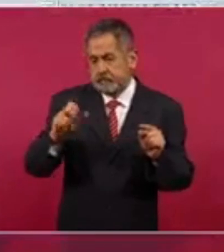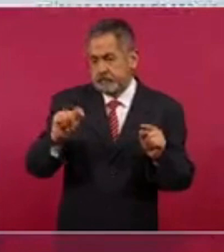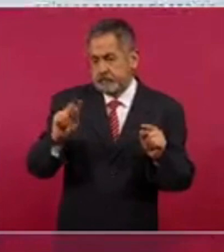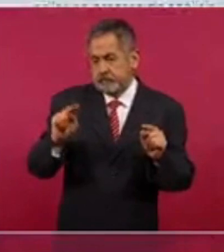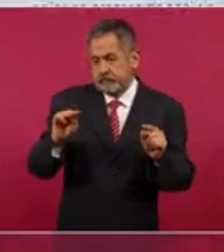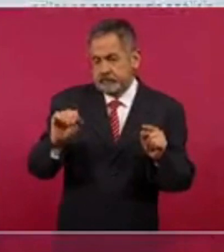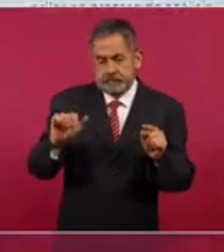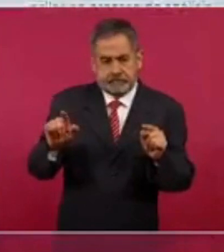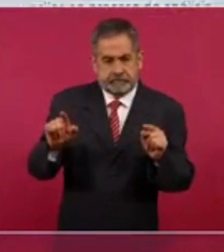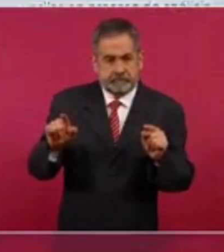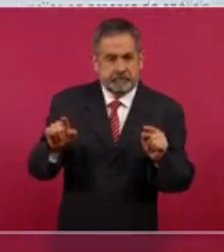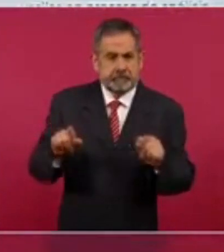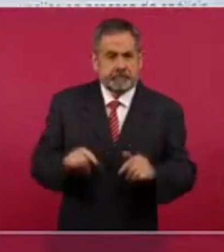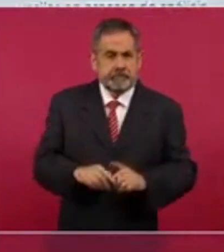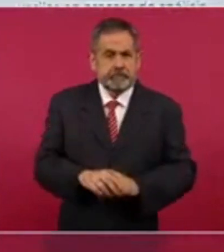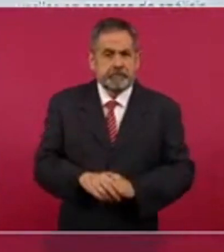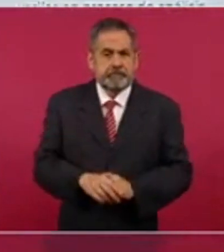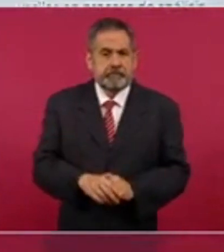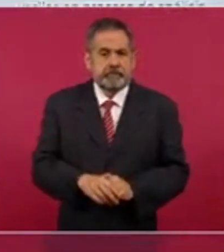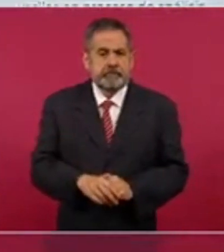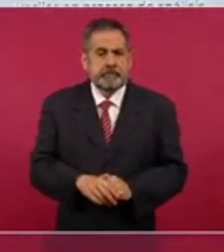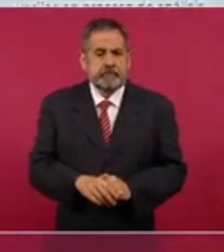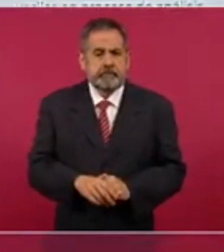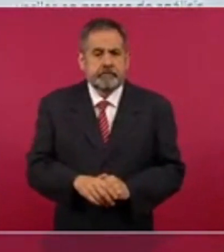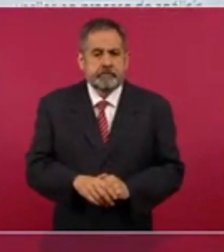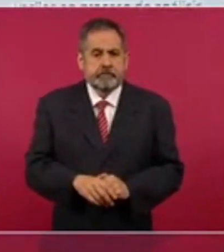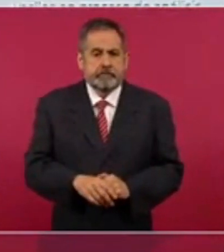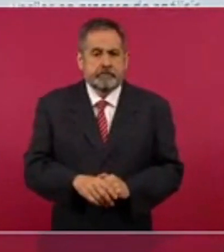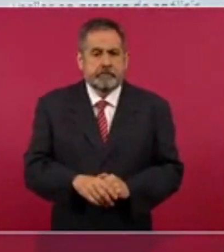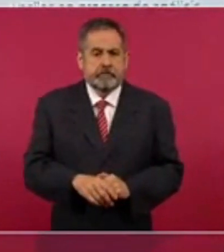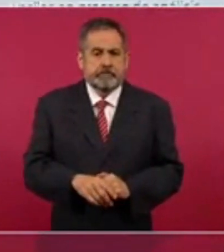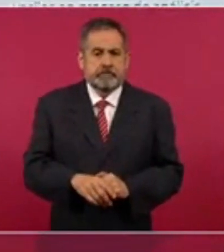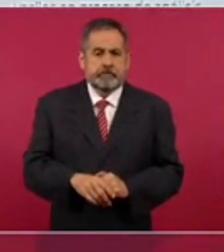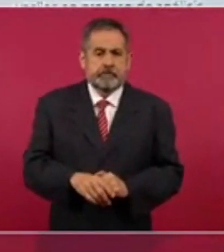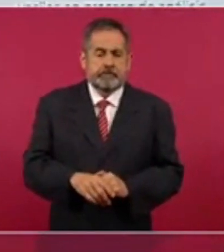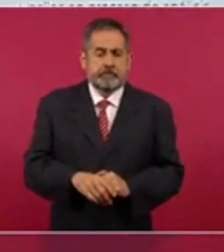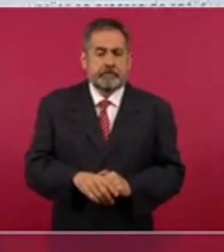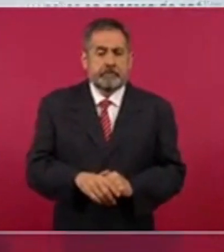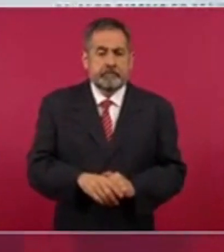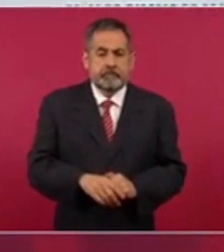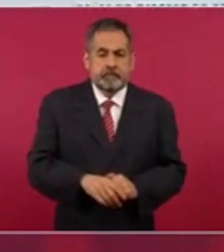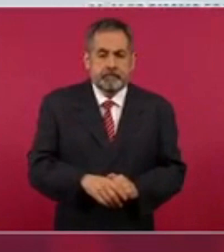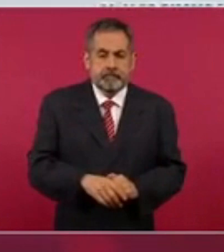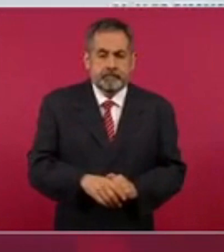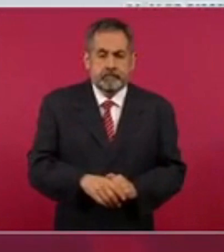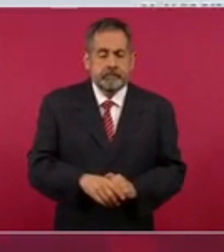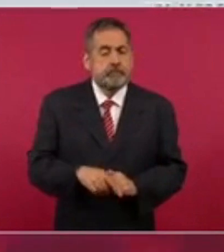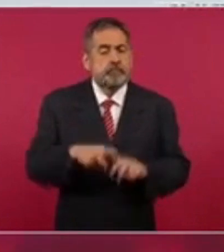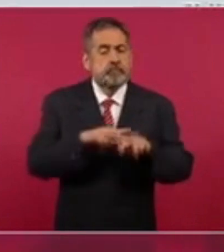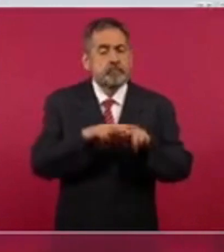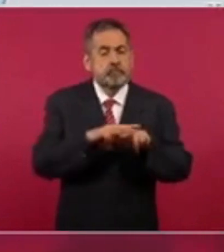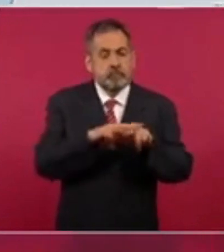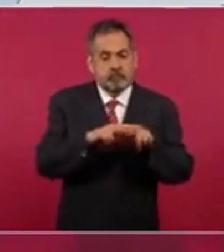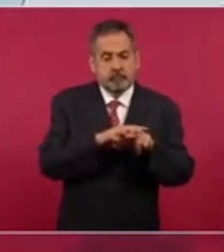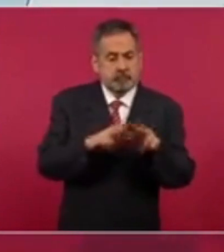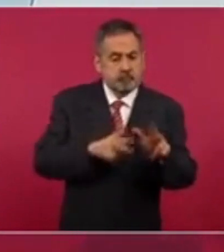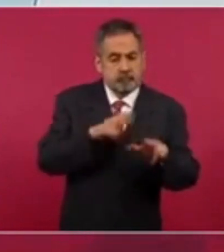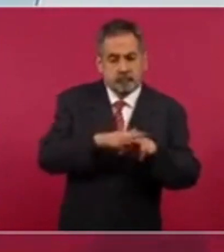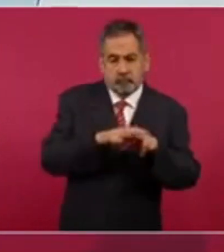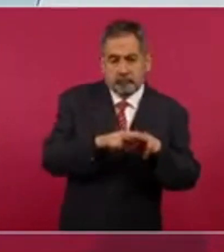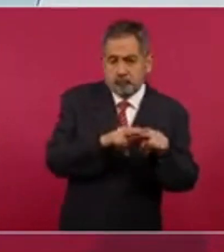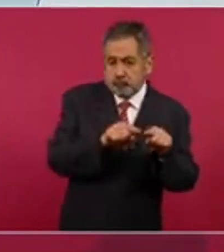el tren va a funcionar